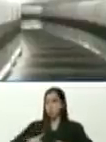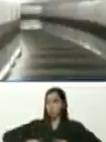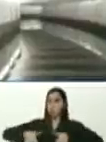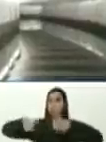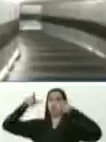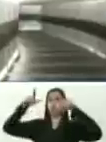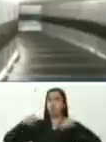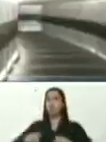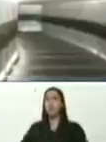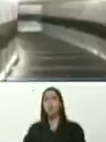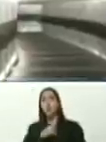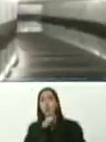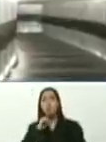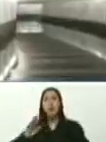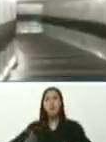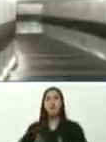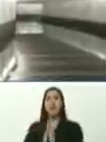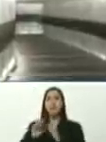edificio San Pedro,